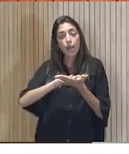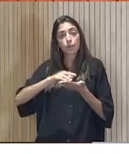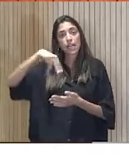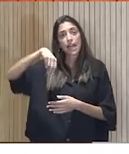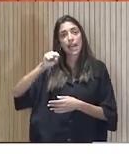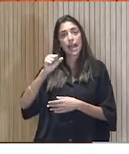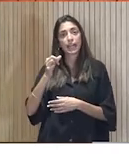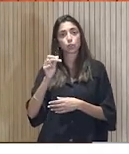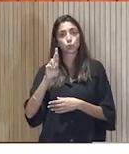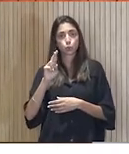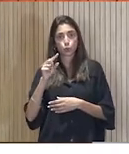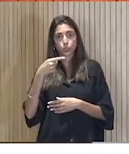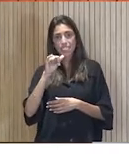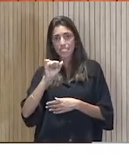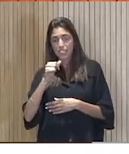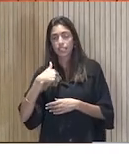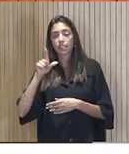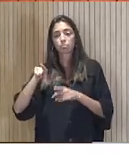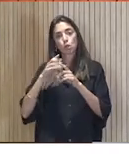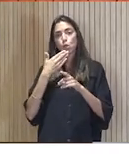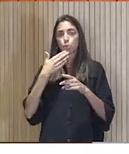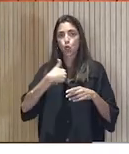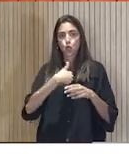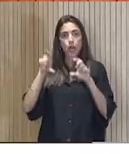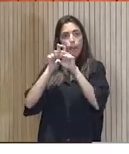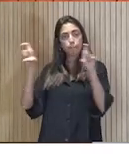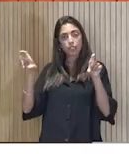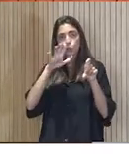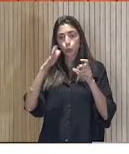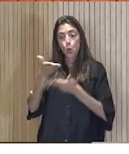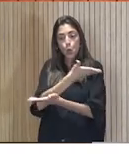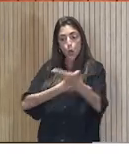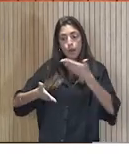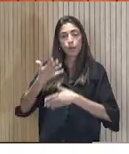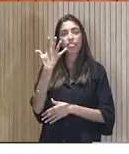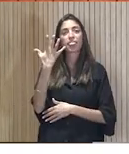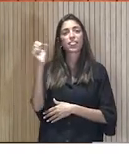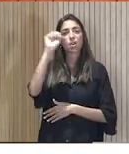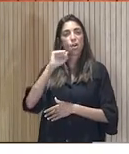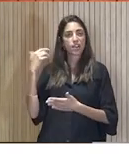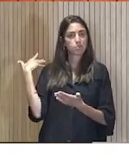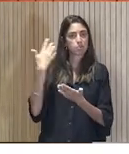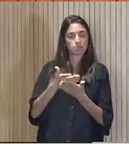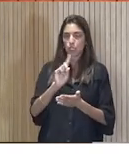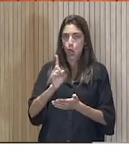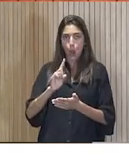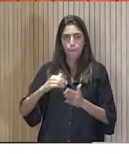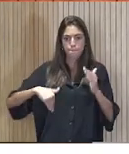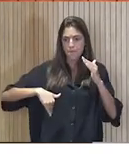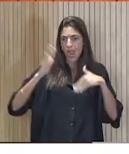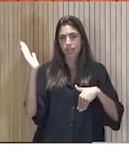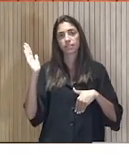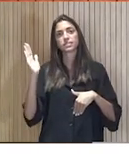como empresa. Quiero decir que su colaboración con Cruz Roja no viene de hace 5 años, ni de 4, ni de… estoy hablando de hace